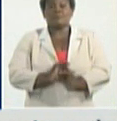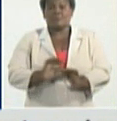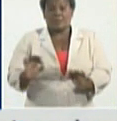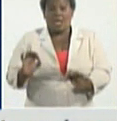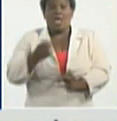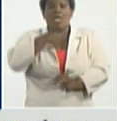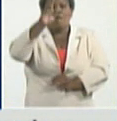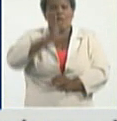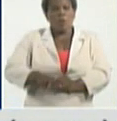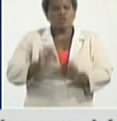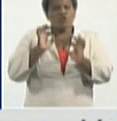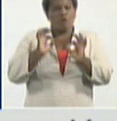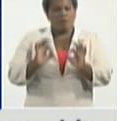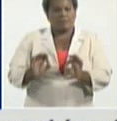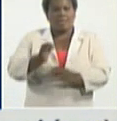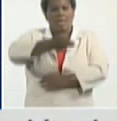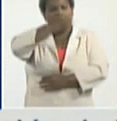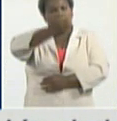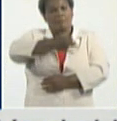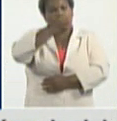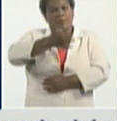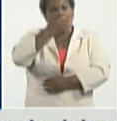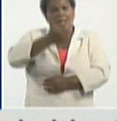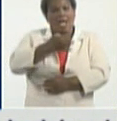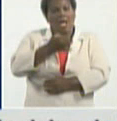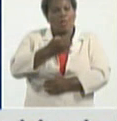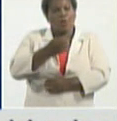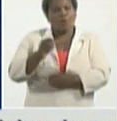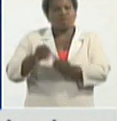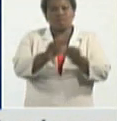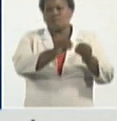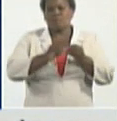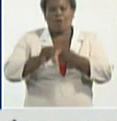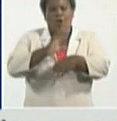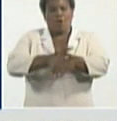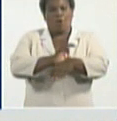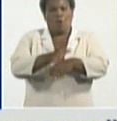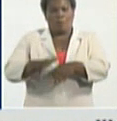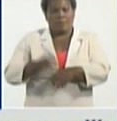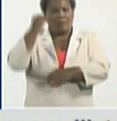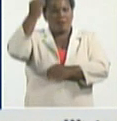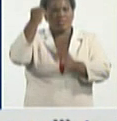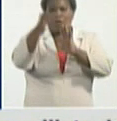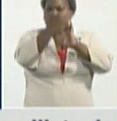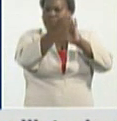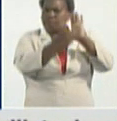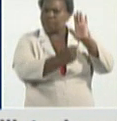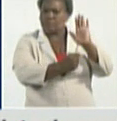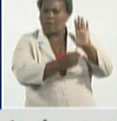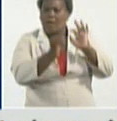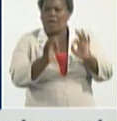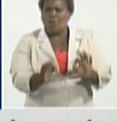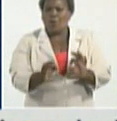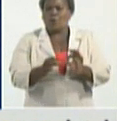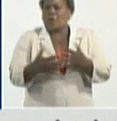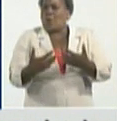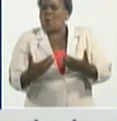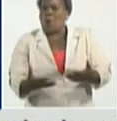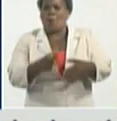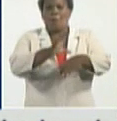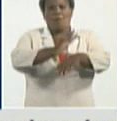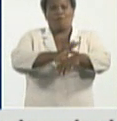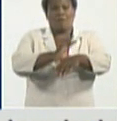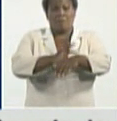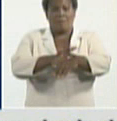evaluar, desde el punto de vista epidemiológico, teniendo en cuenta estos indicadores, el comportamiento de